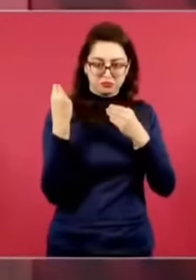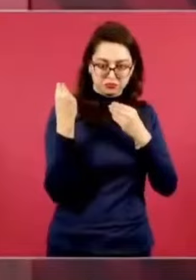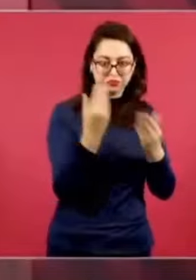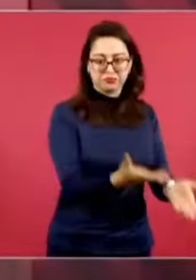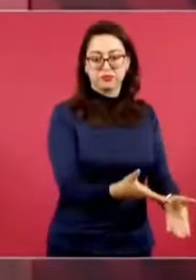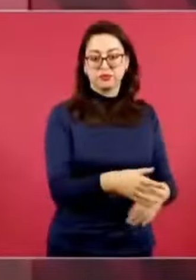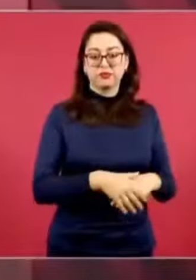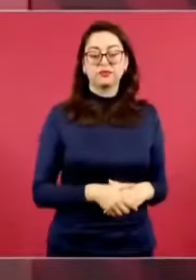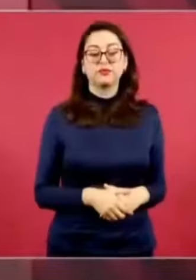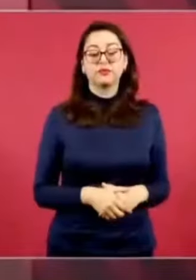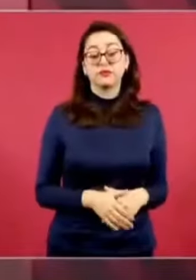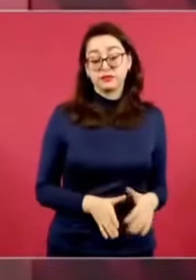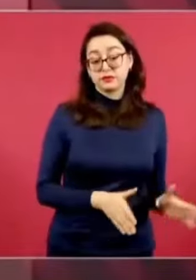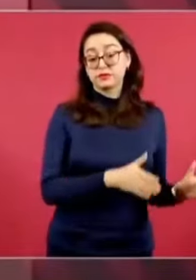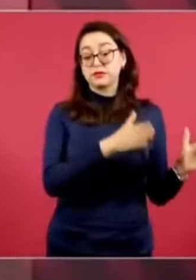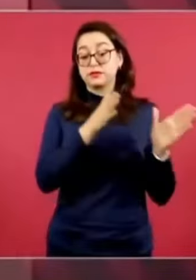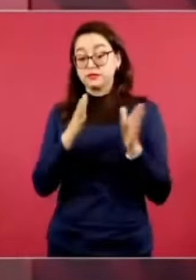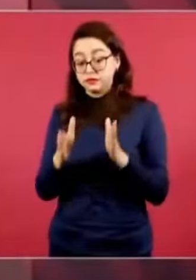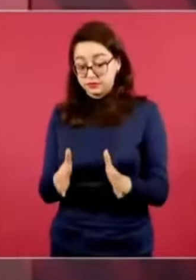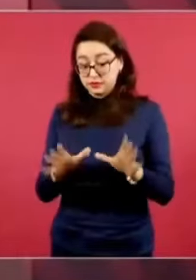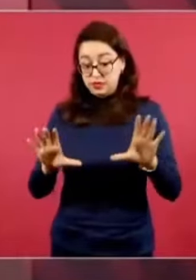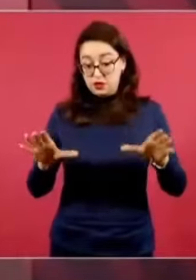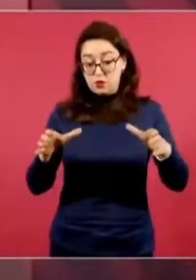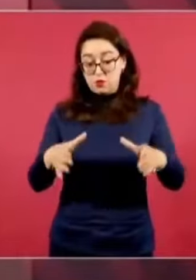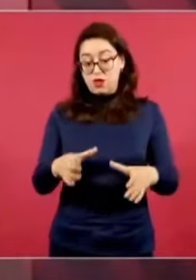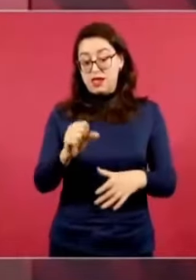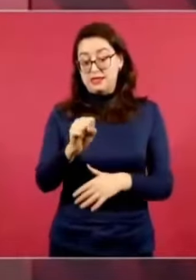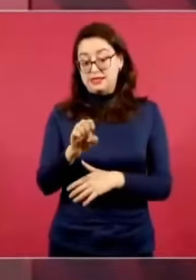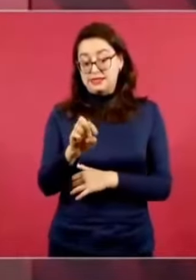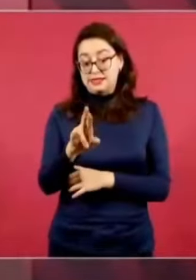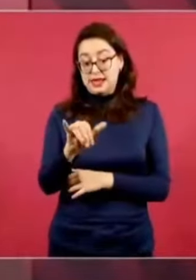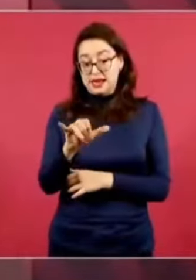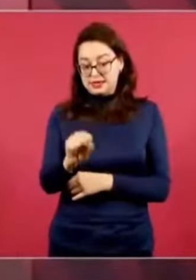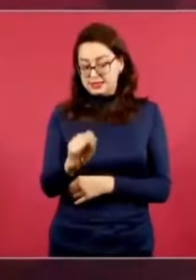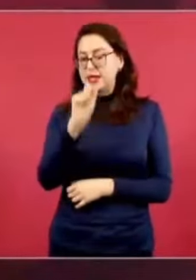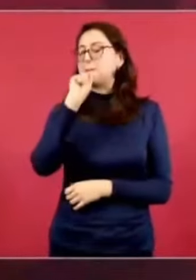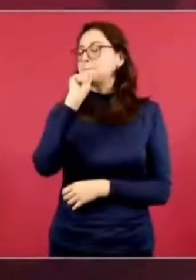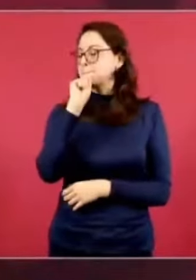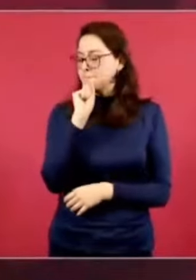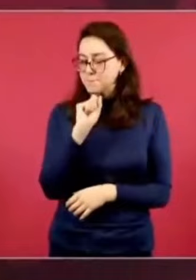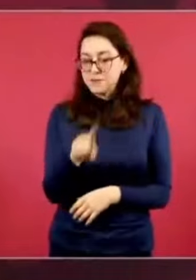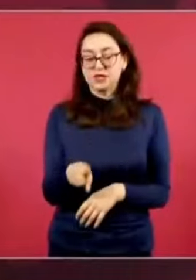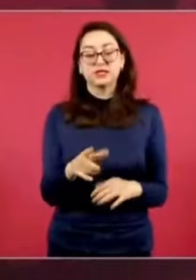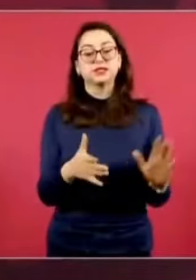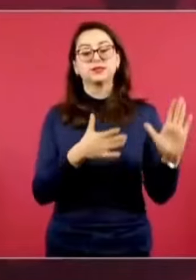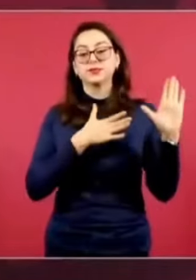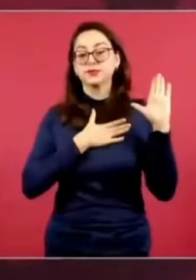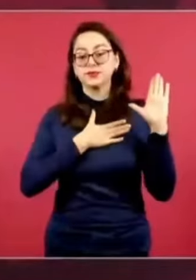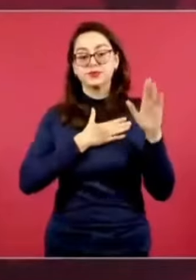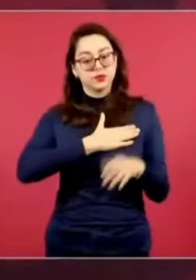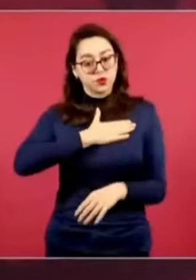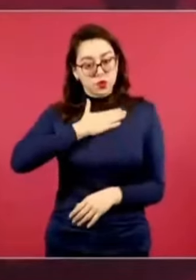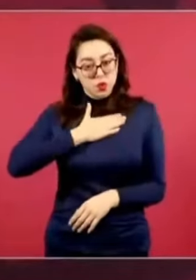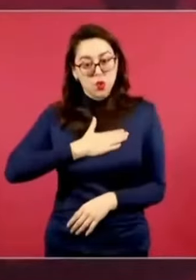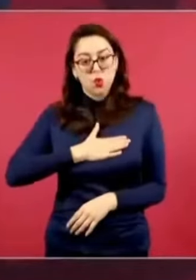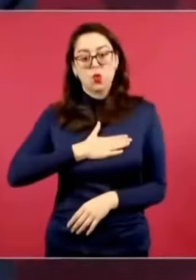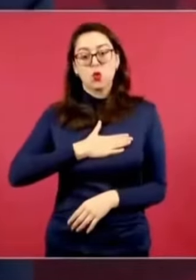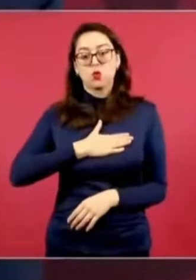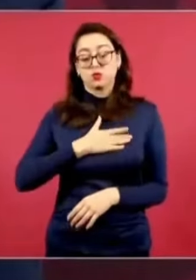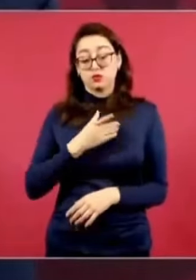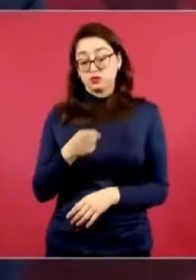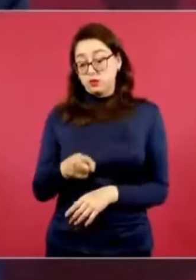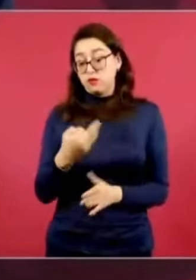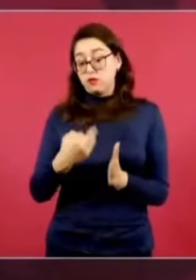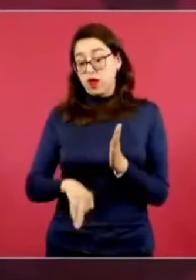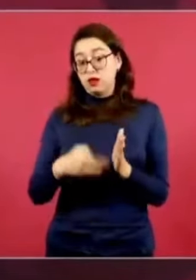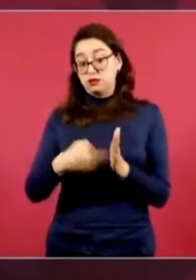En el caso de los CERIS también, ahí tenemos el compromiso de resolver el problema del problema